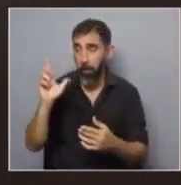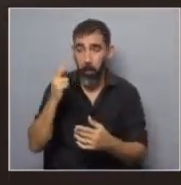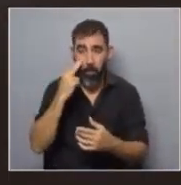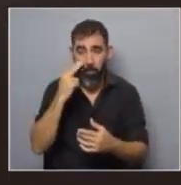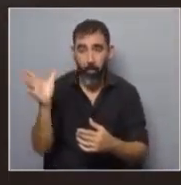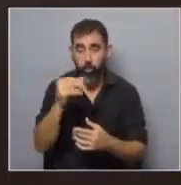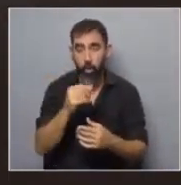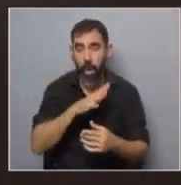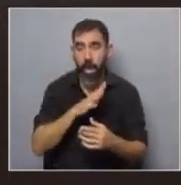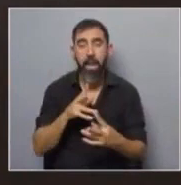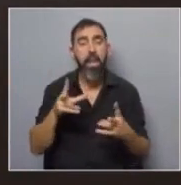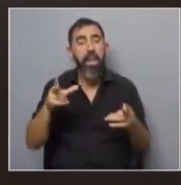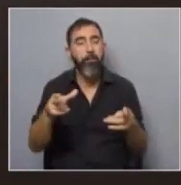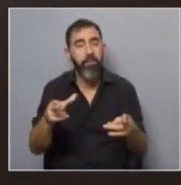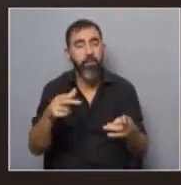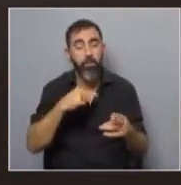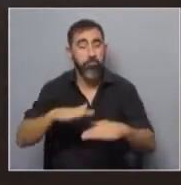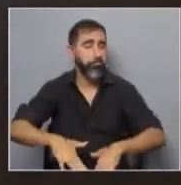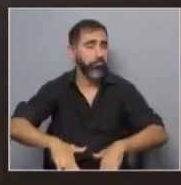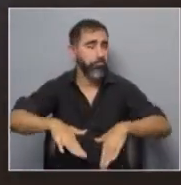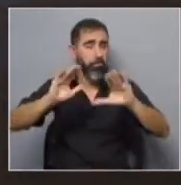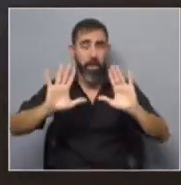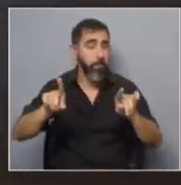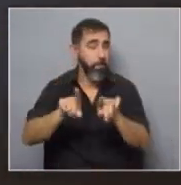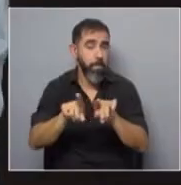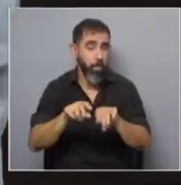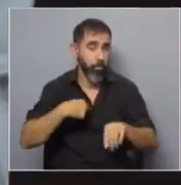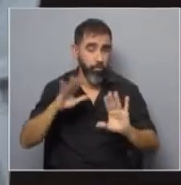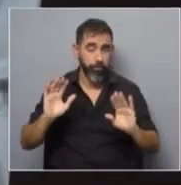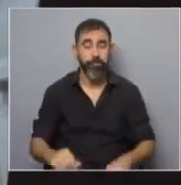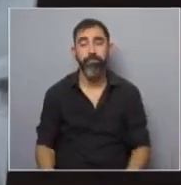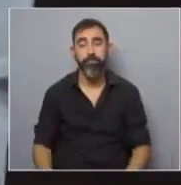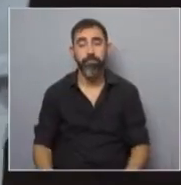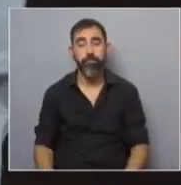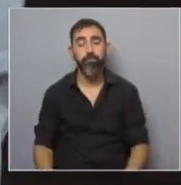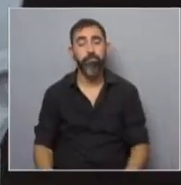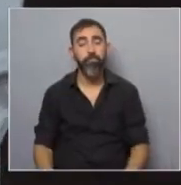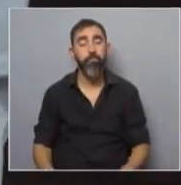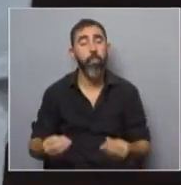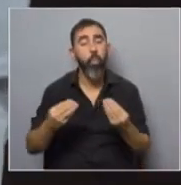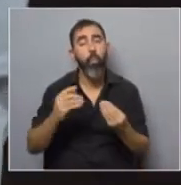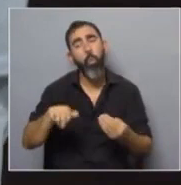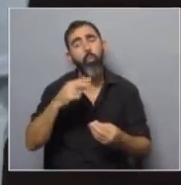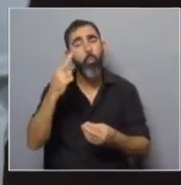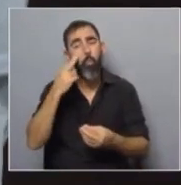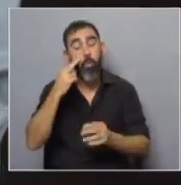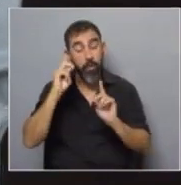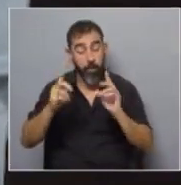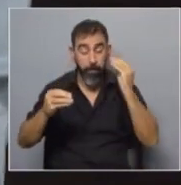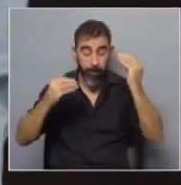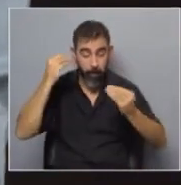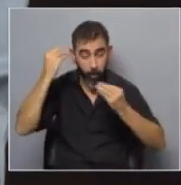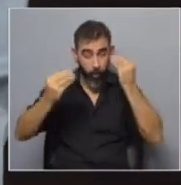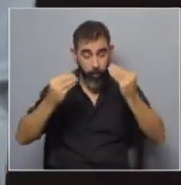demás se ponen un límite, yo crezco sin ese límite. Pol, ¿cómo se traslada esto a otros problemas que también preocupan?